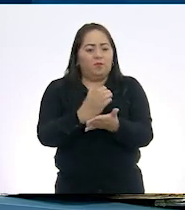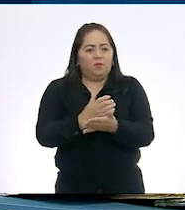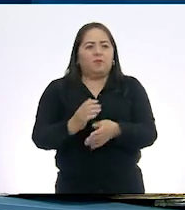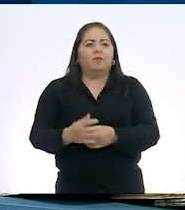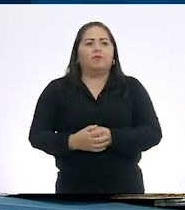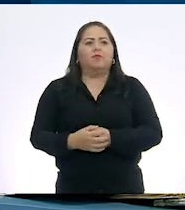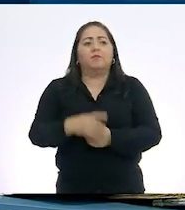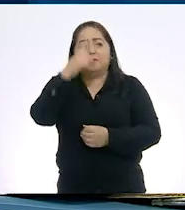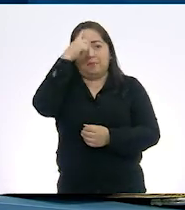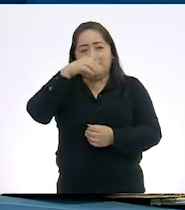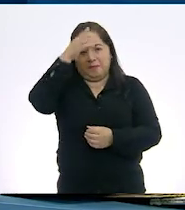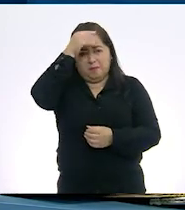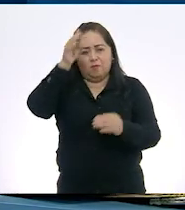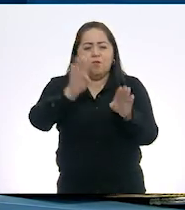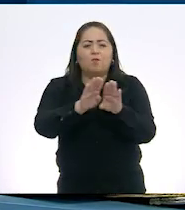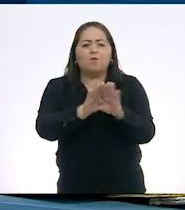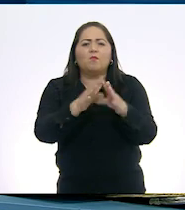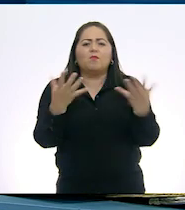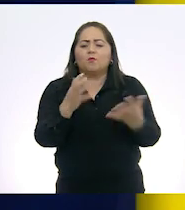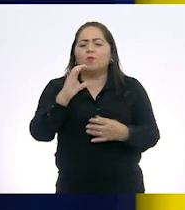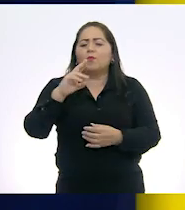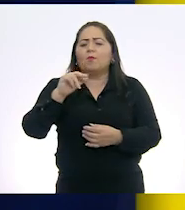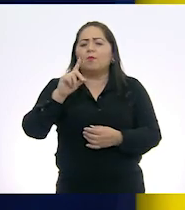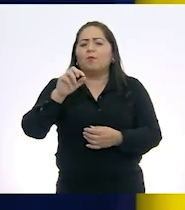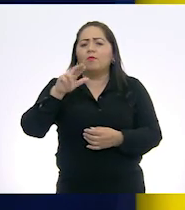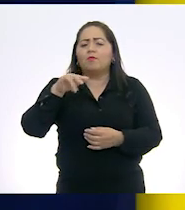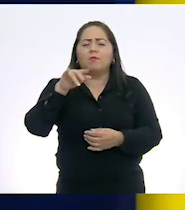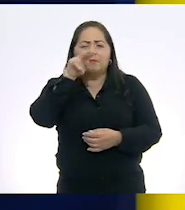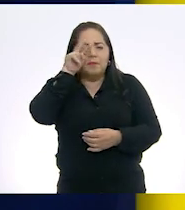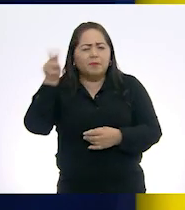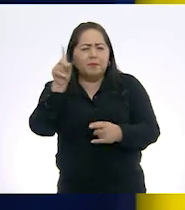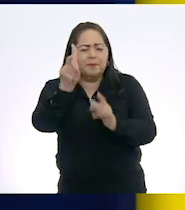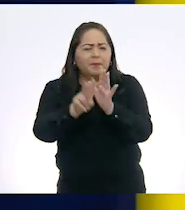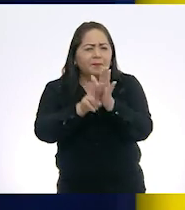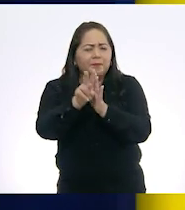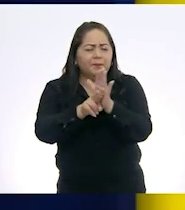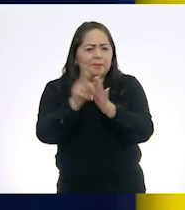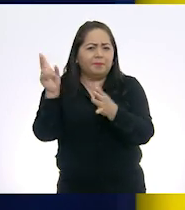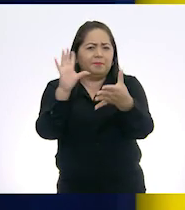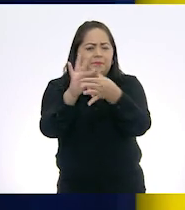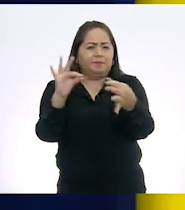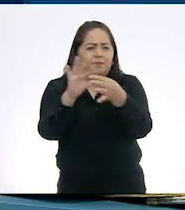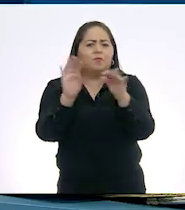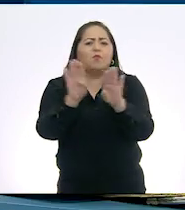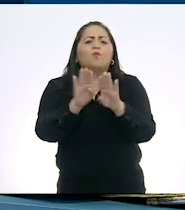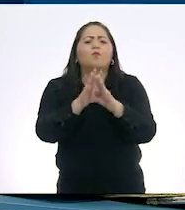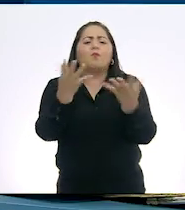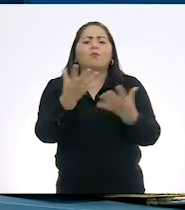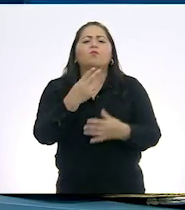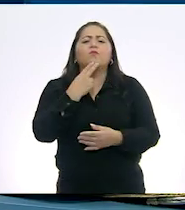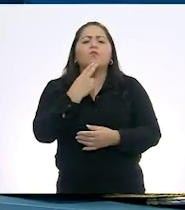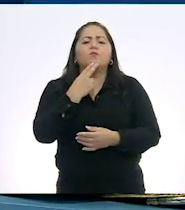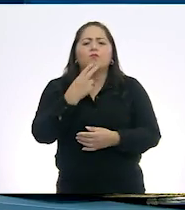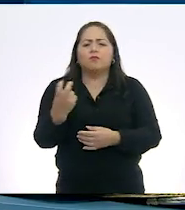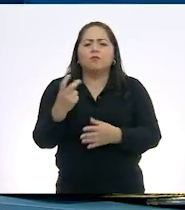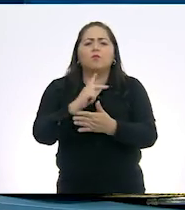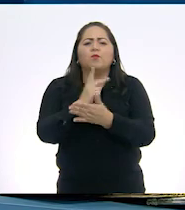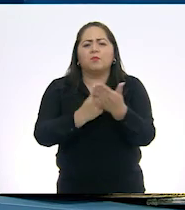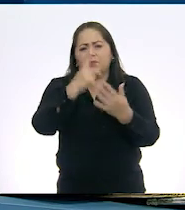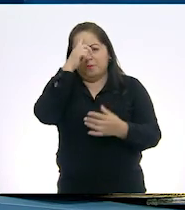Cuadernia. ¿Sí? Sí, maestro. Para aprender cómo usamos Cuadernia, vamos a ver un pequeño video que nos va a explicar cómo podemos utilizar este